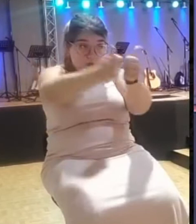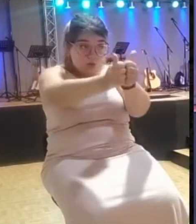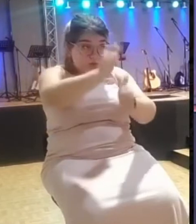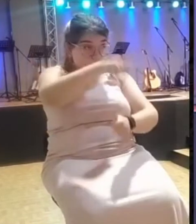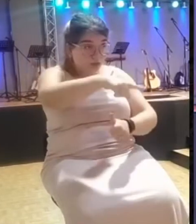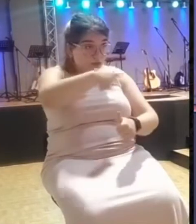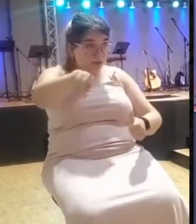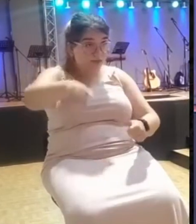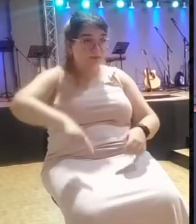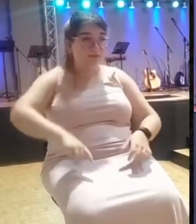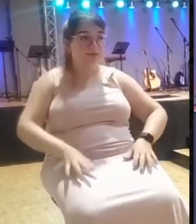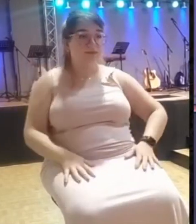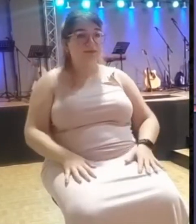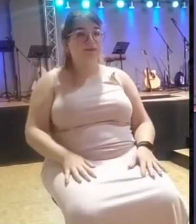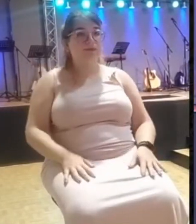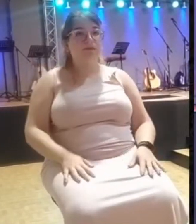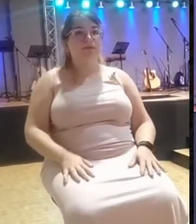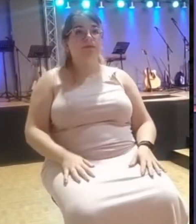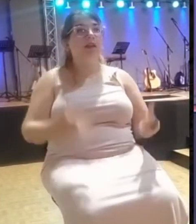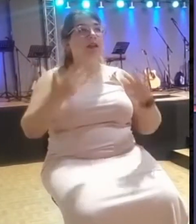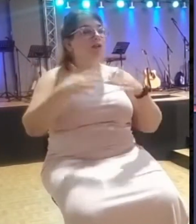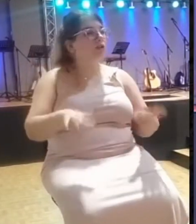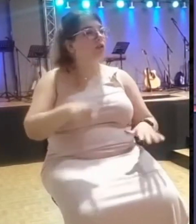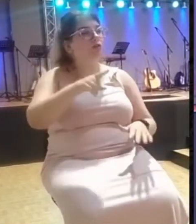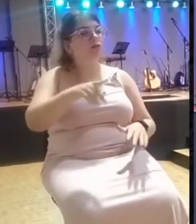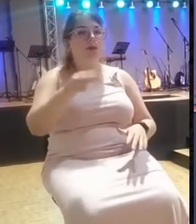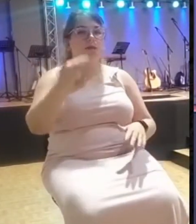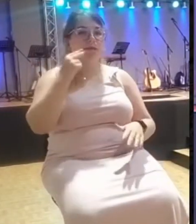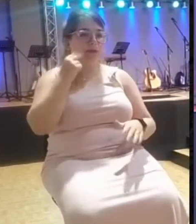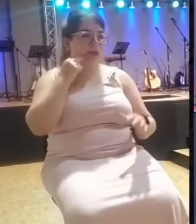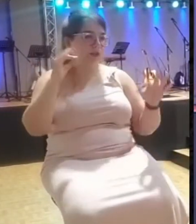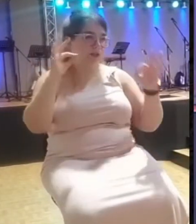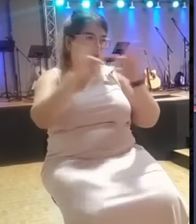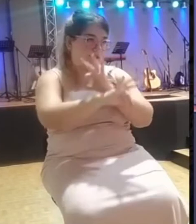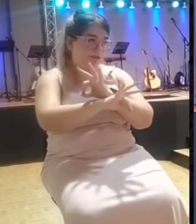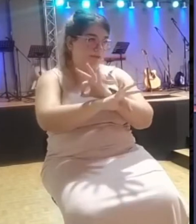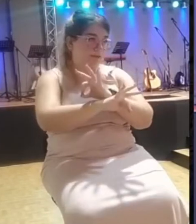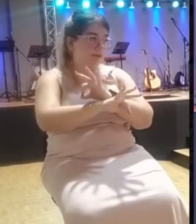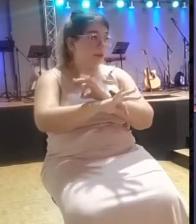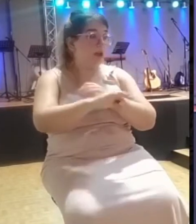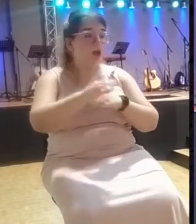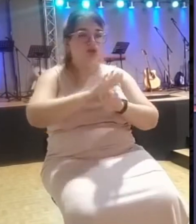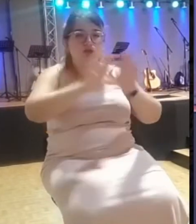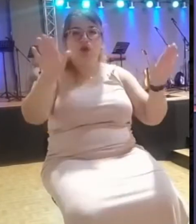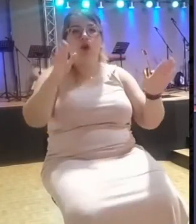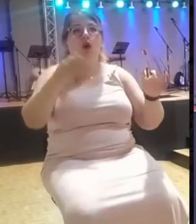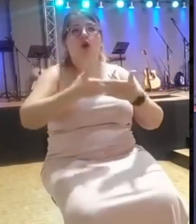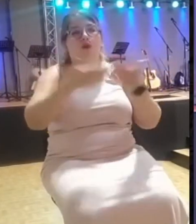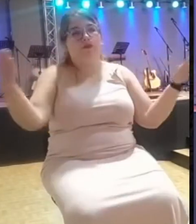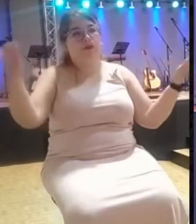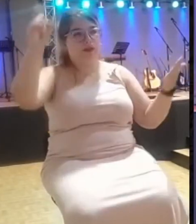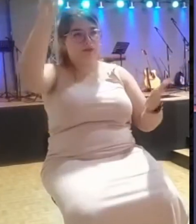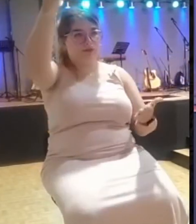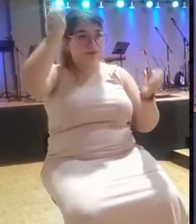¿Seguro? Entonces, no le temas a nadie, no le temas a nada, simplemente confía en el nombre de Jesús de